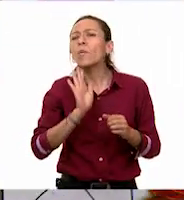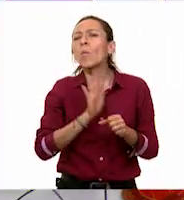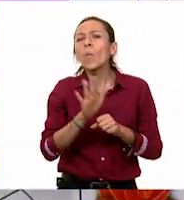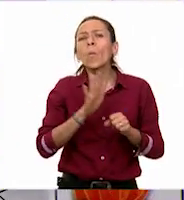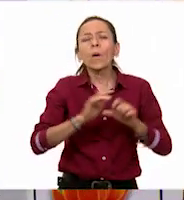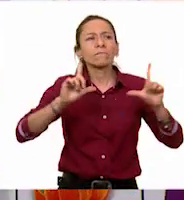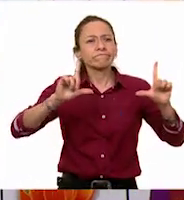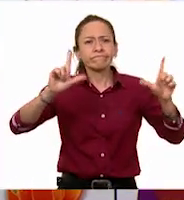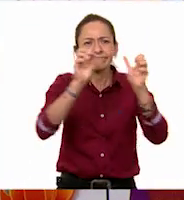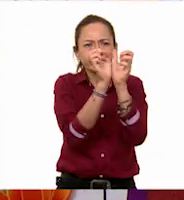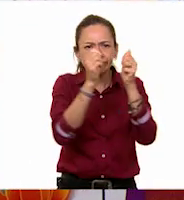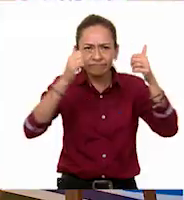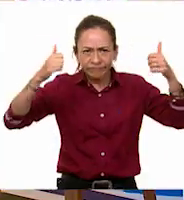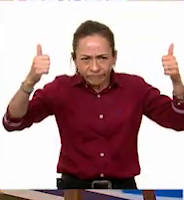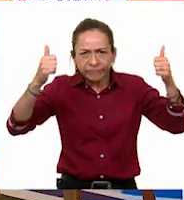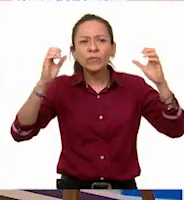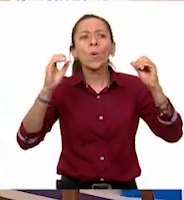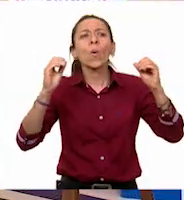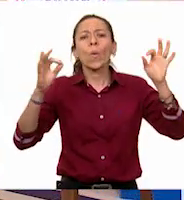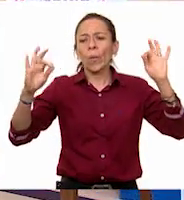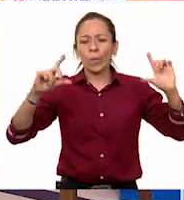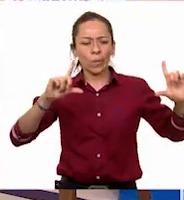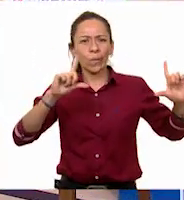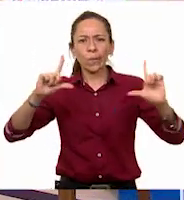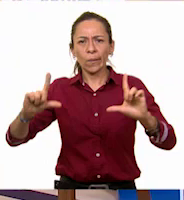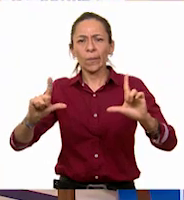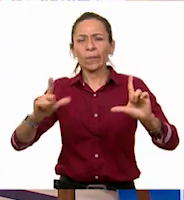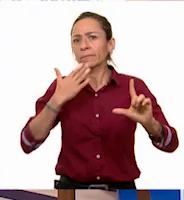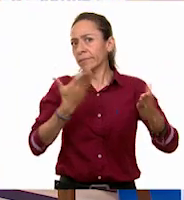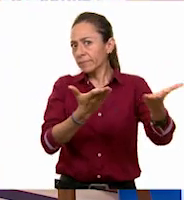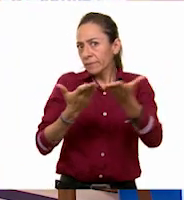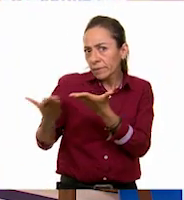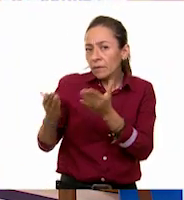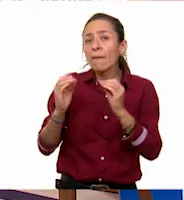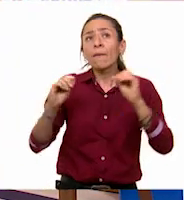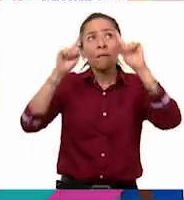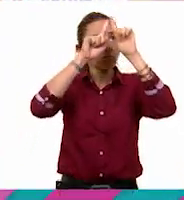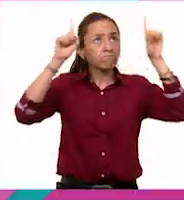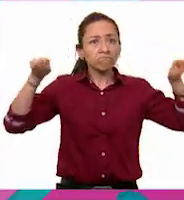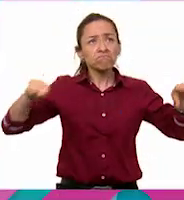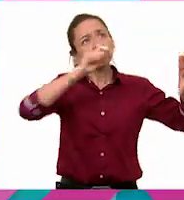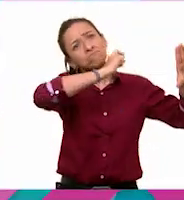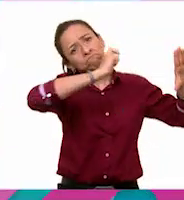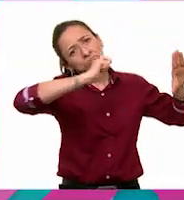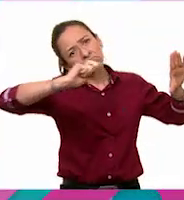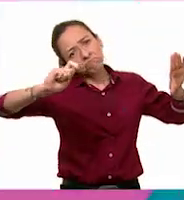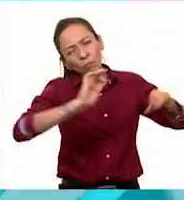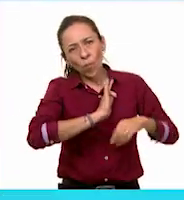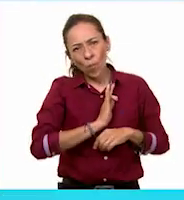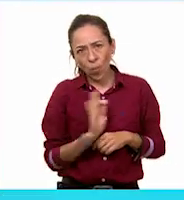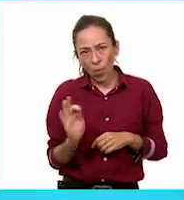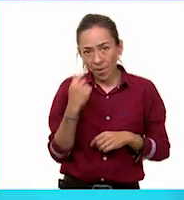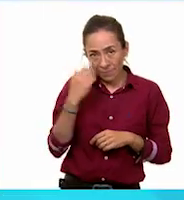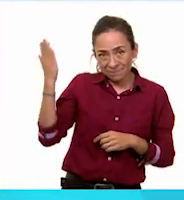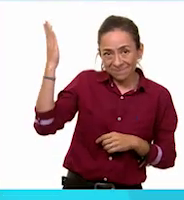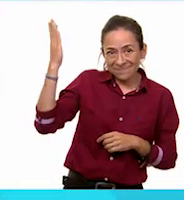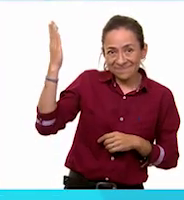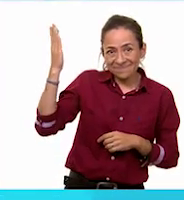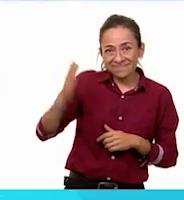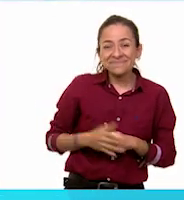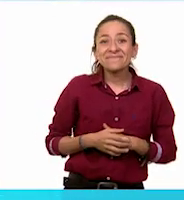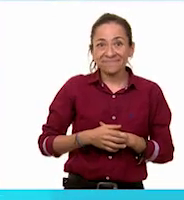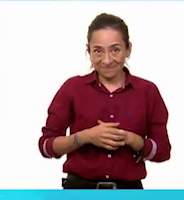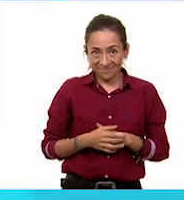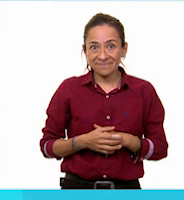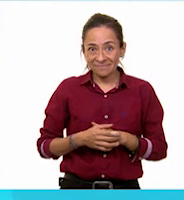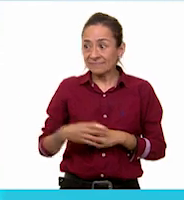o en una hoja un letrero de bienvenida o si tienen un pizarrón, ahí lo pueden escribir. Como se pueden dar cuenta, todo